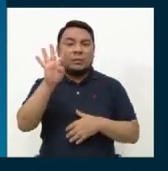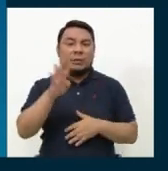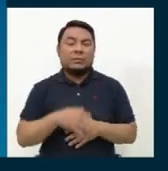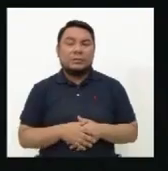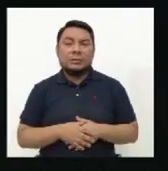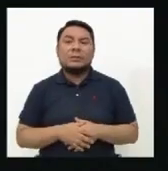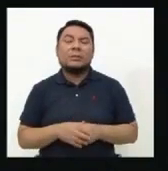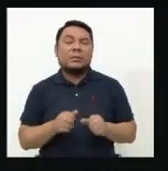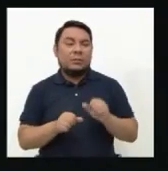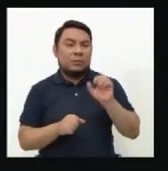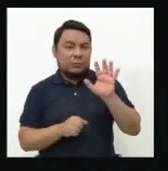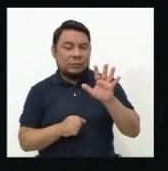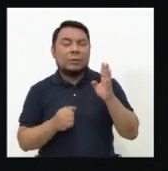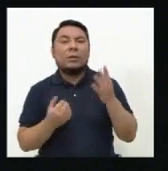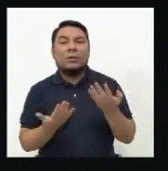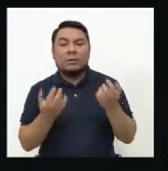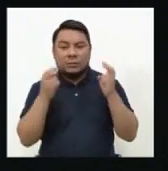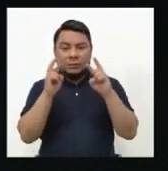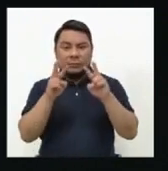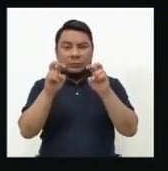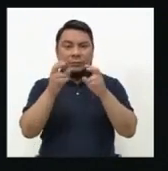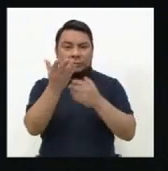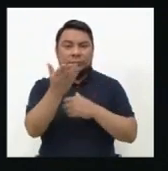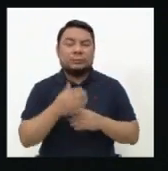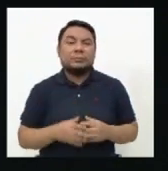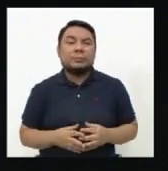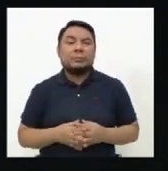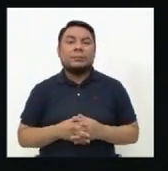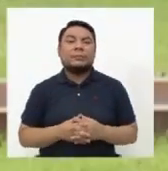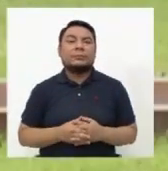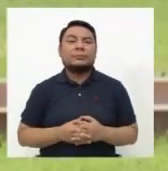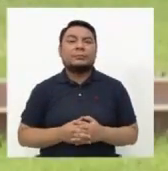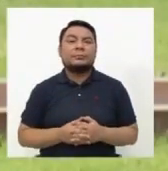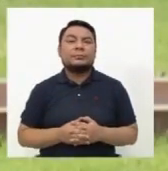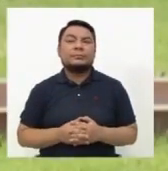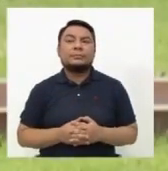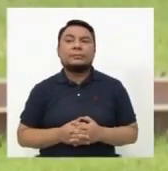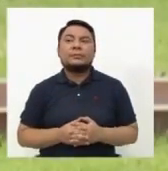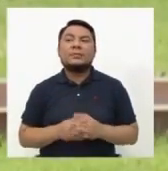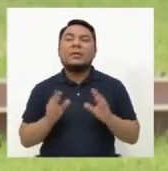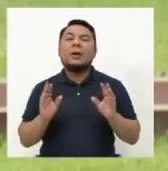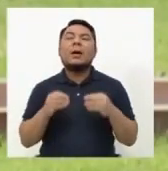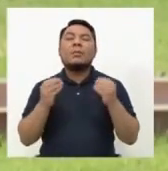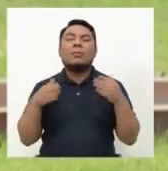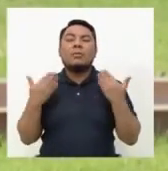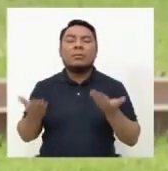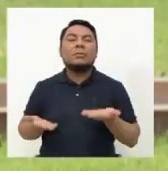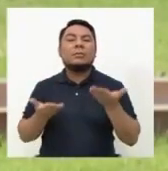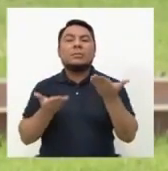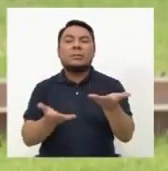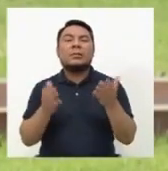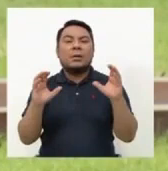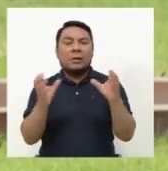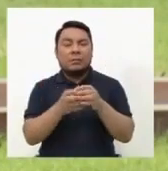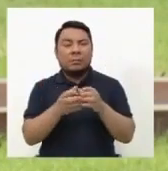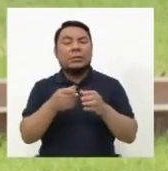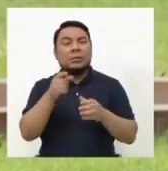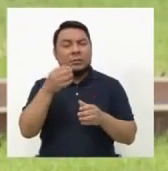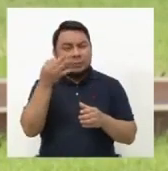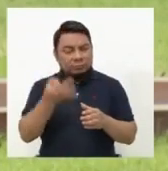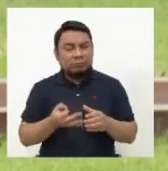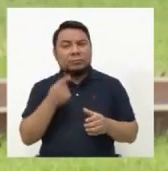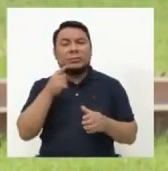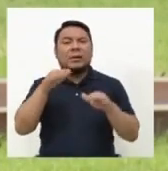La número cuatro. Vamos a revisarla juntos entonces. ¿Cómo puede contribuir su partido efectivamente a